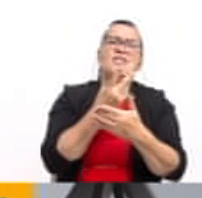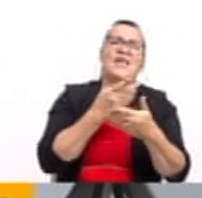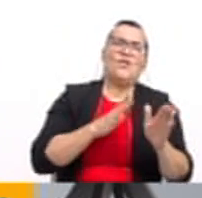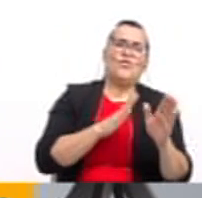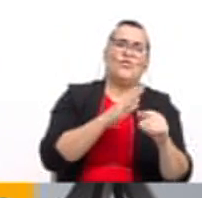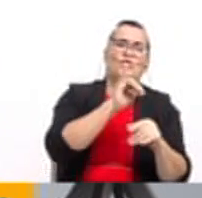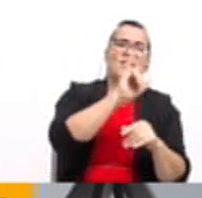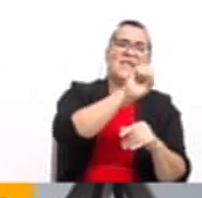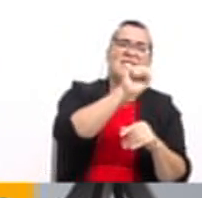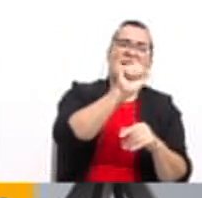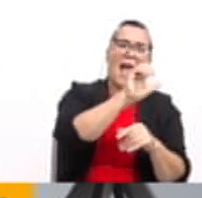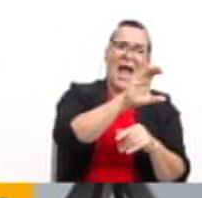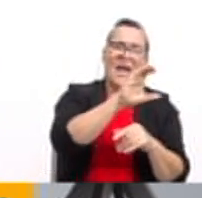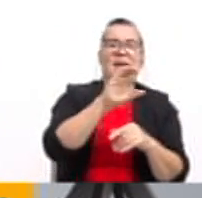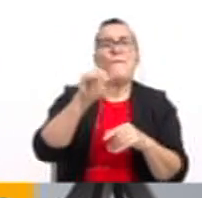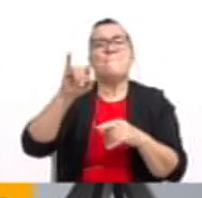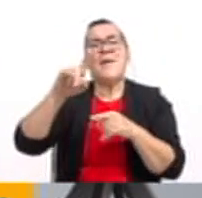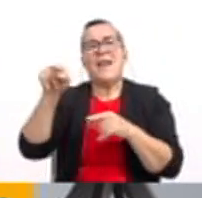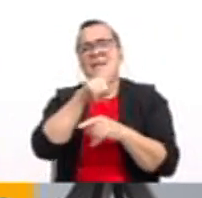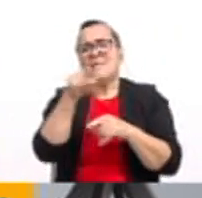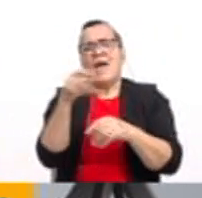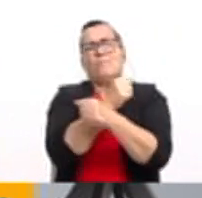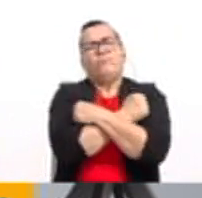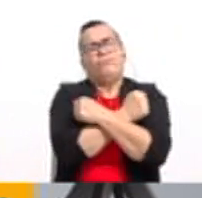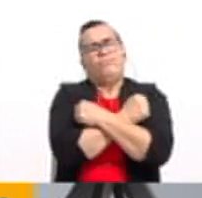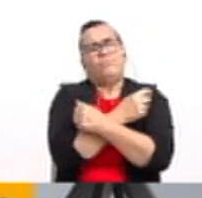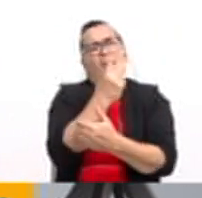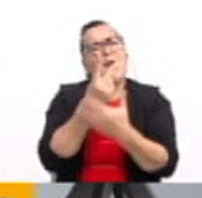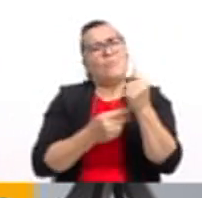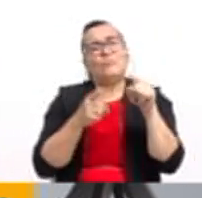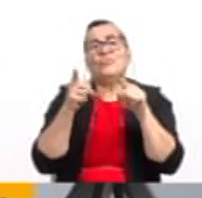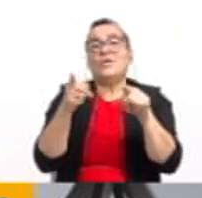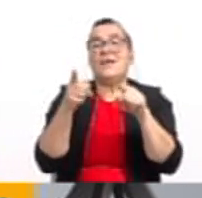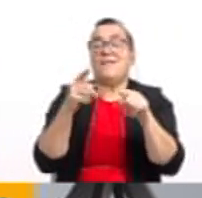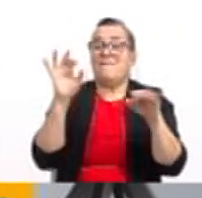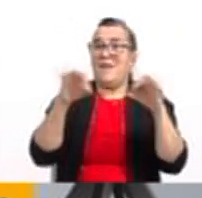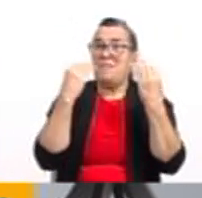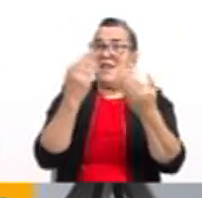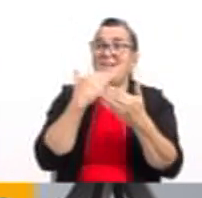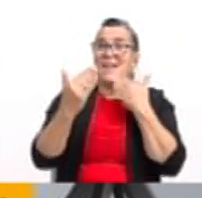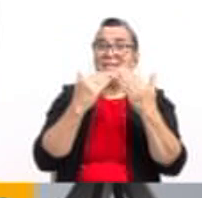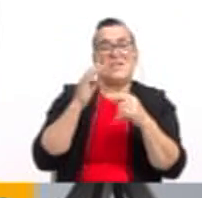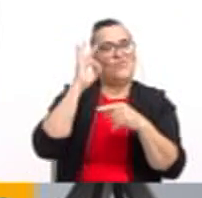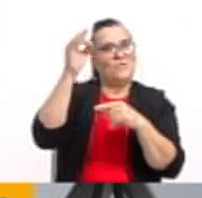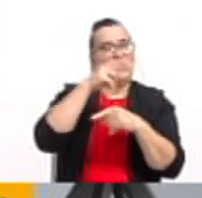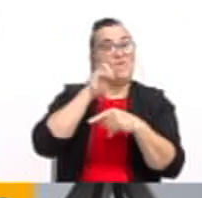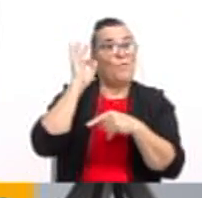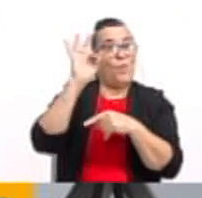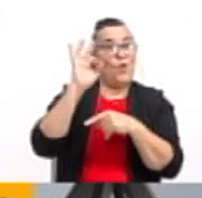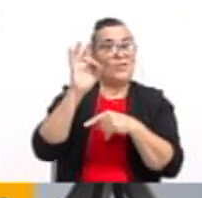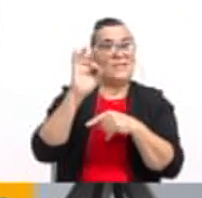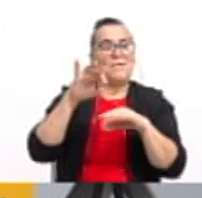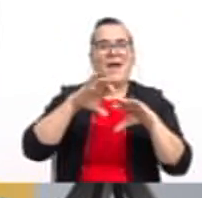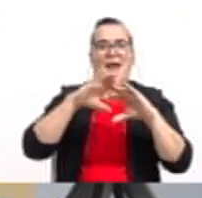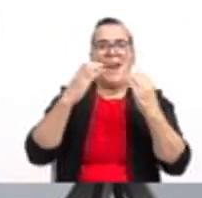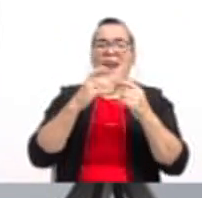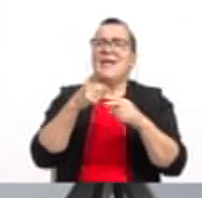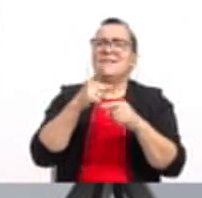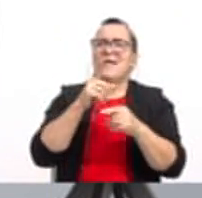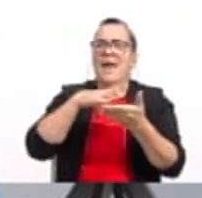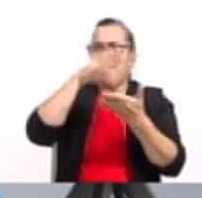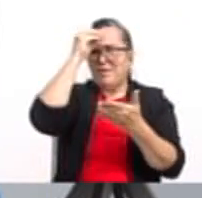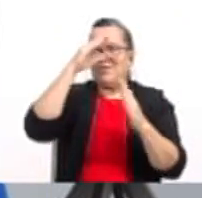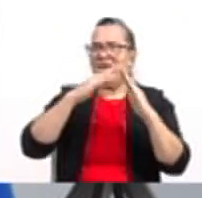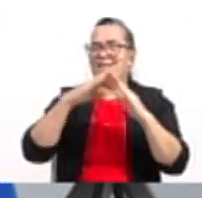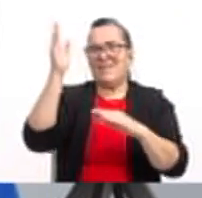Excelente, Gracias familia, que Dios me los bendiga. Y nos vemos en nuestra próxima clase, acá en su programa Aprendo en Casa.